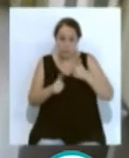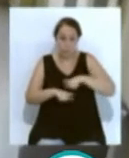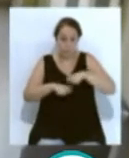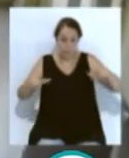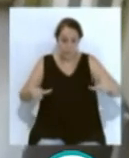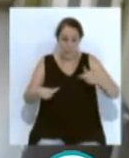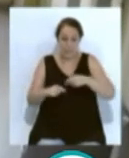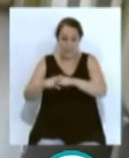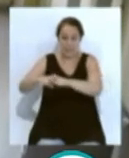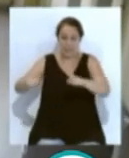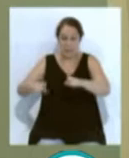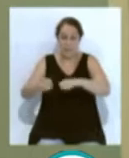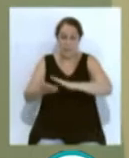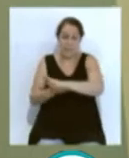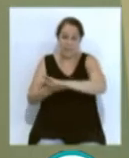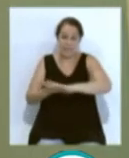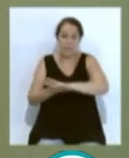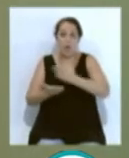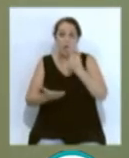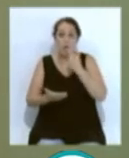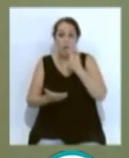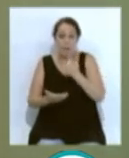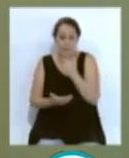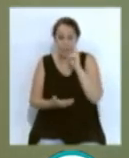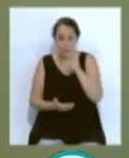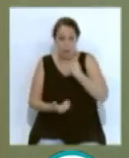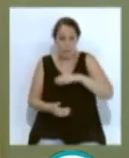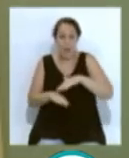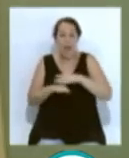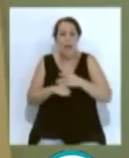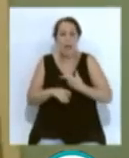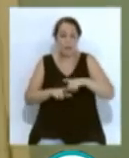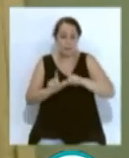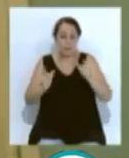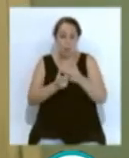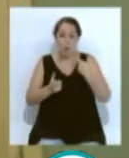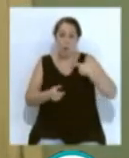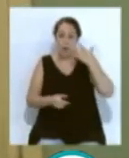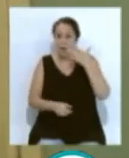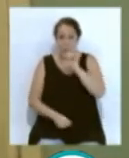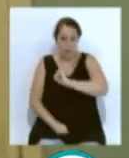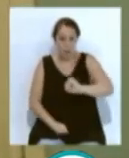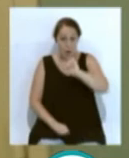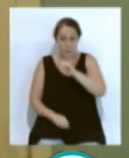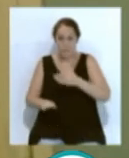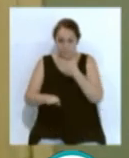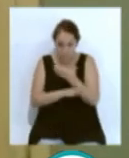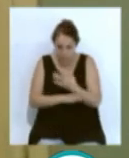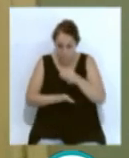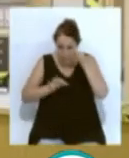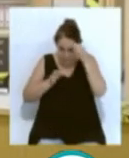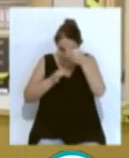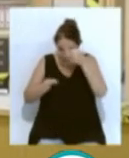con una pegatinita roja, como habéis visto, para que el equipo de limpieza cuando termine la prueba limpie específicamente esas